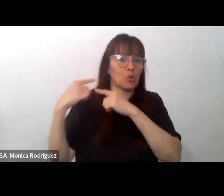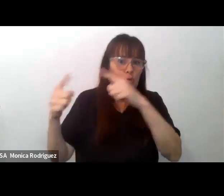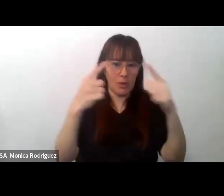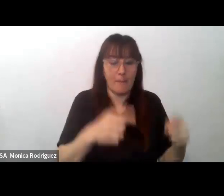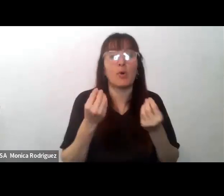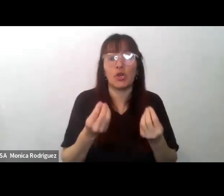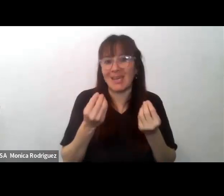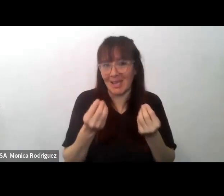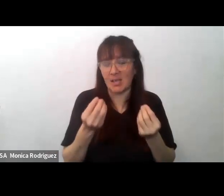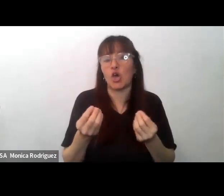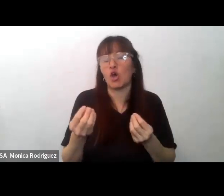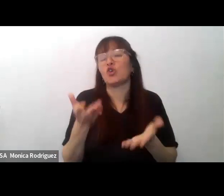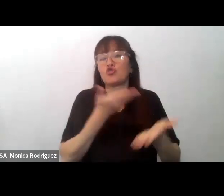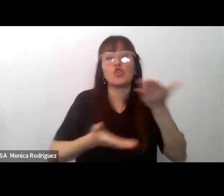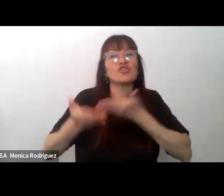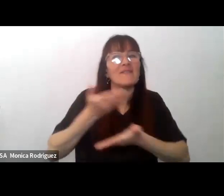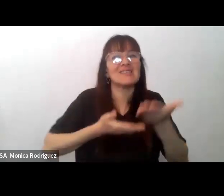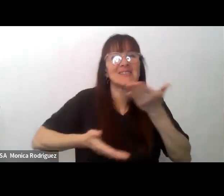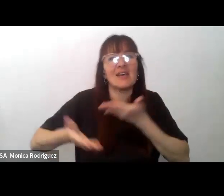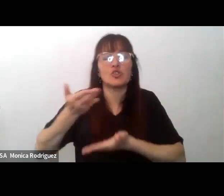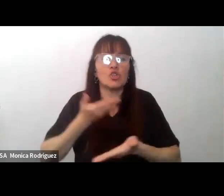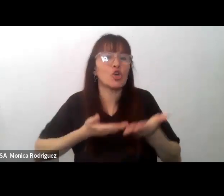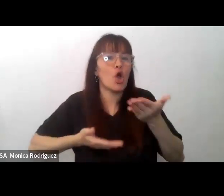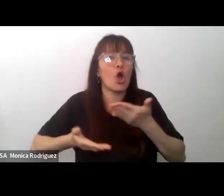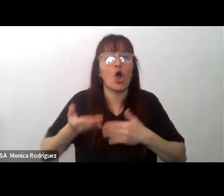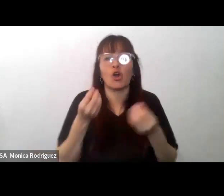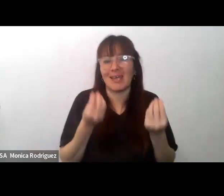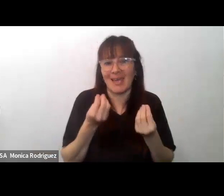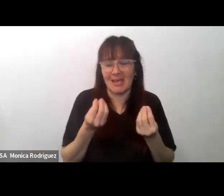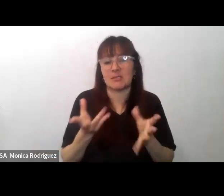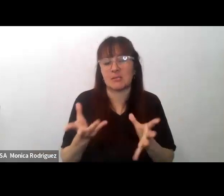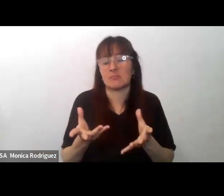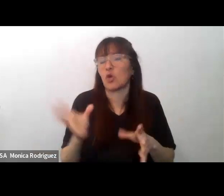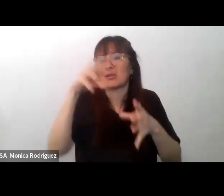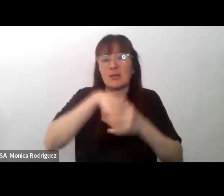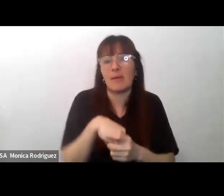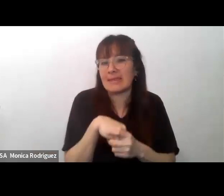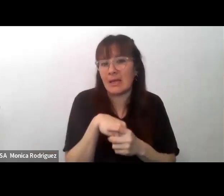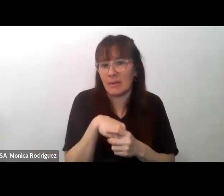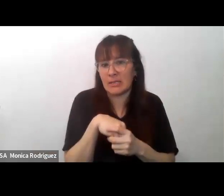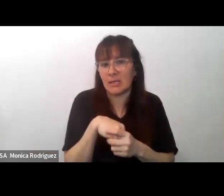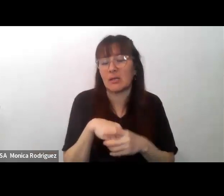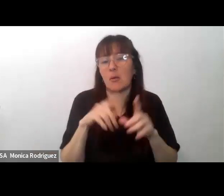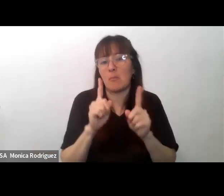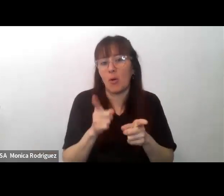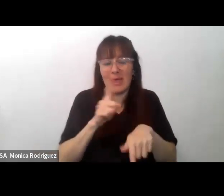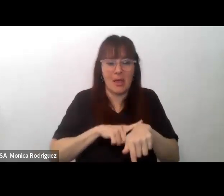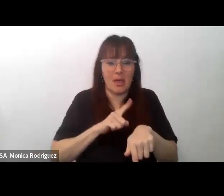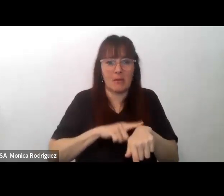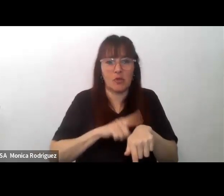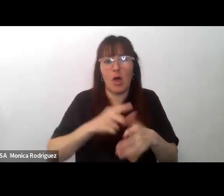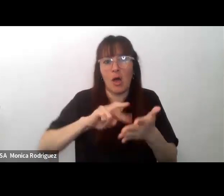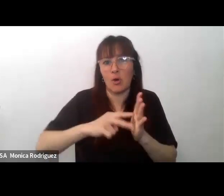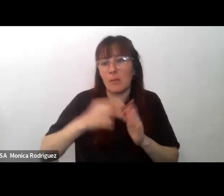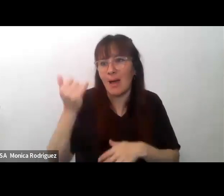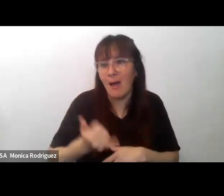socialización no es simplemente intervenir cuando hay un problema no es el hecho de ver tal